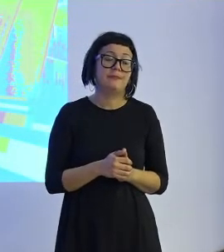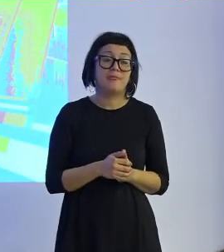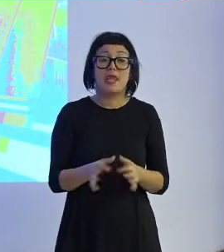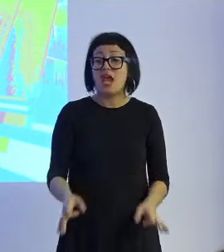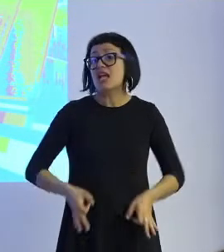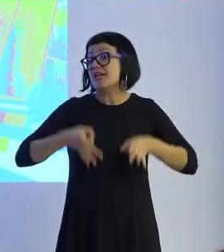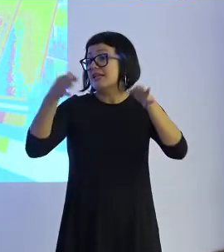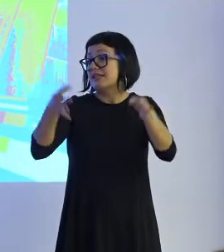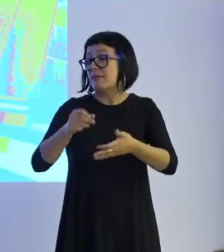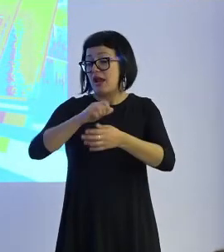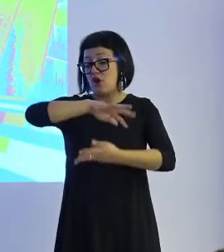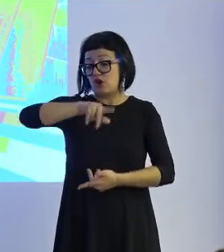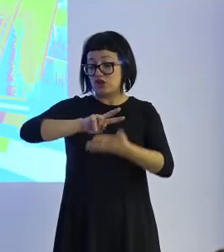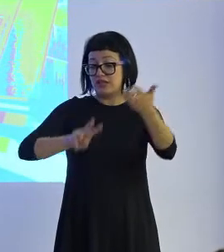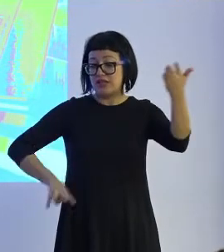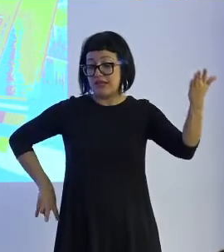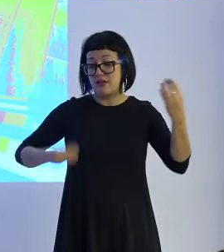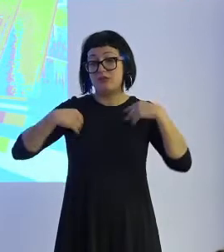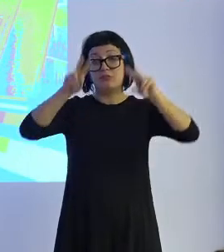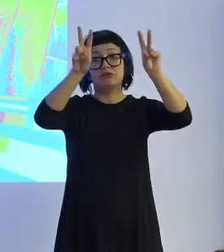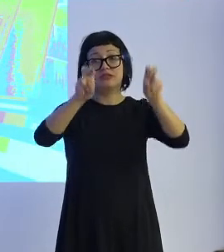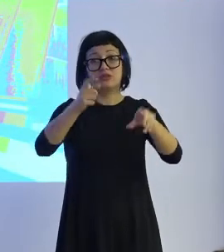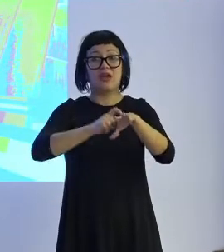Siempre leeríamos noticias con el mismo sesgo editorial.